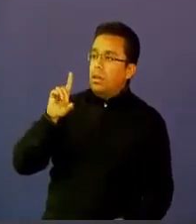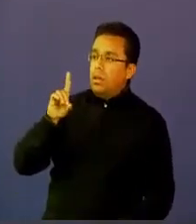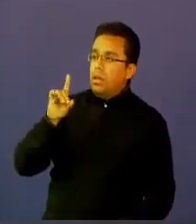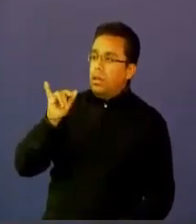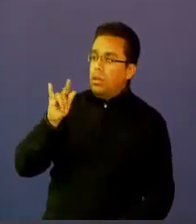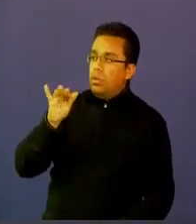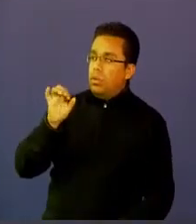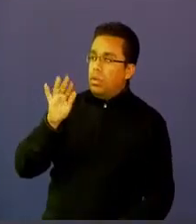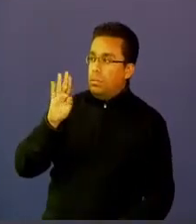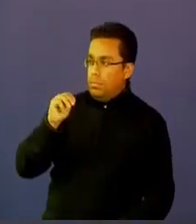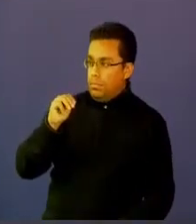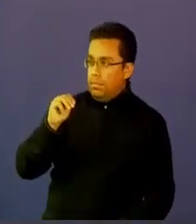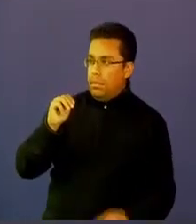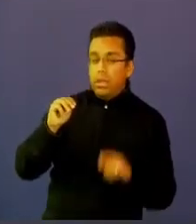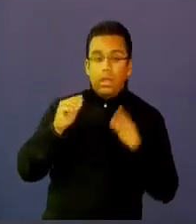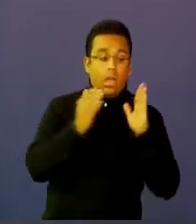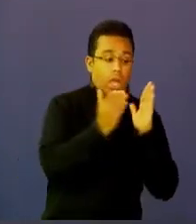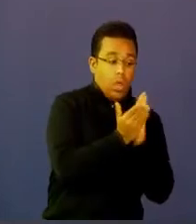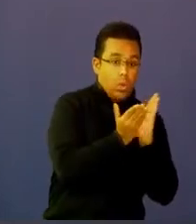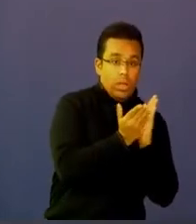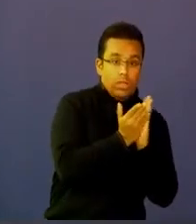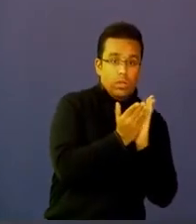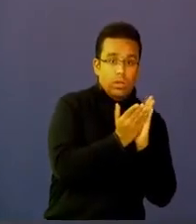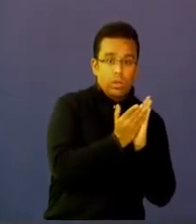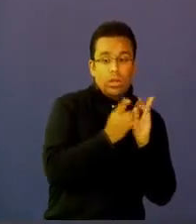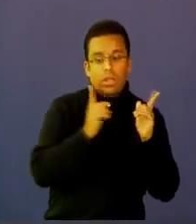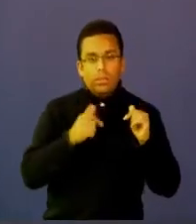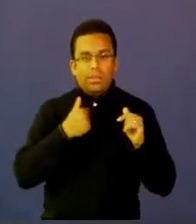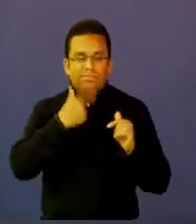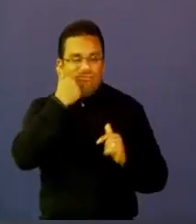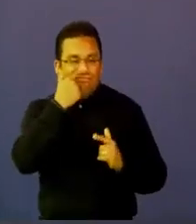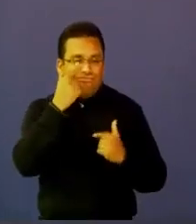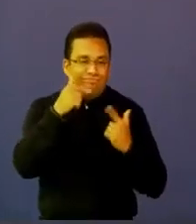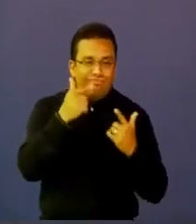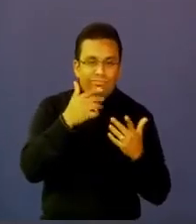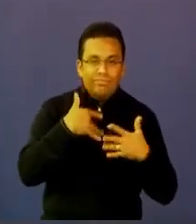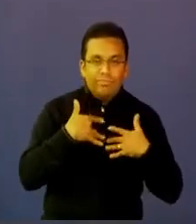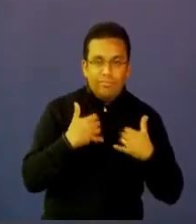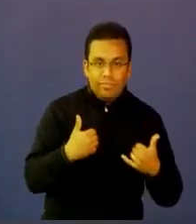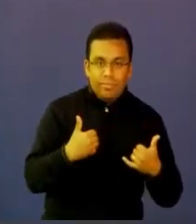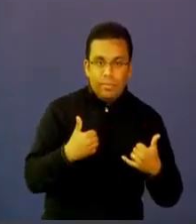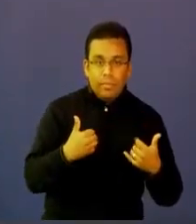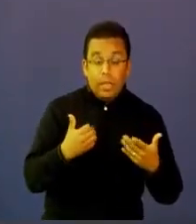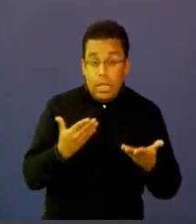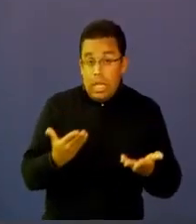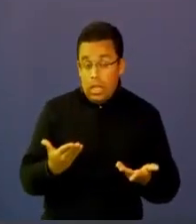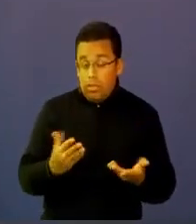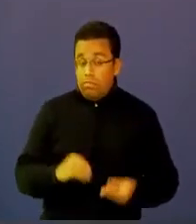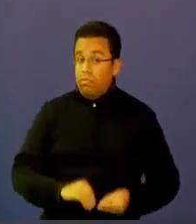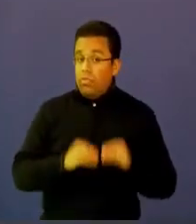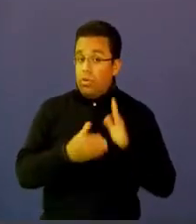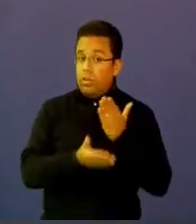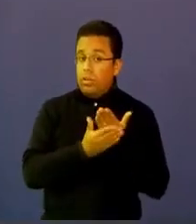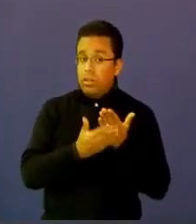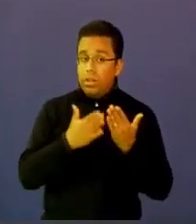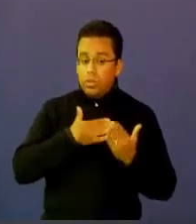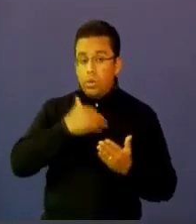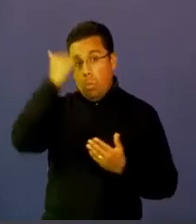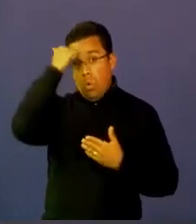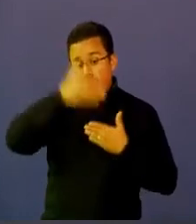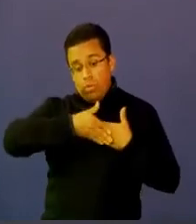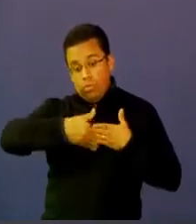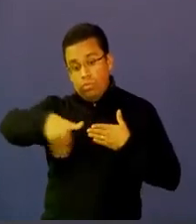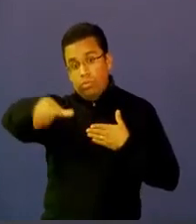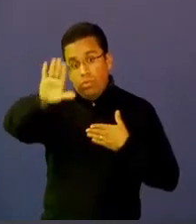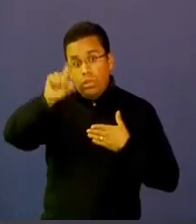y entretenimiento entonces quizás esa fórmula también es un modelo que tenemos que explorar los maestros alrededor